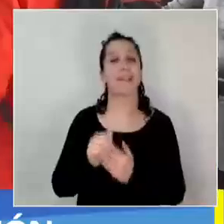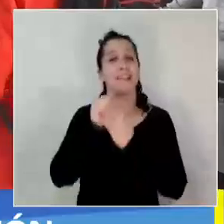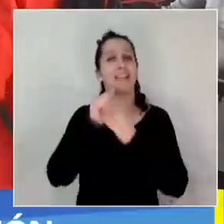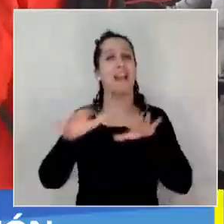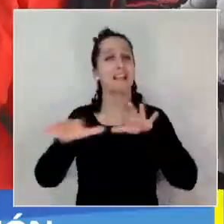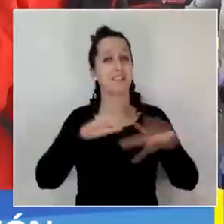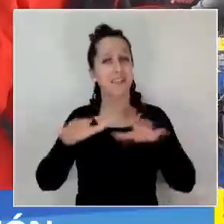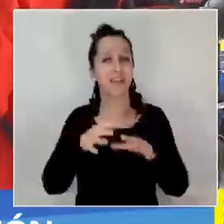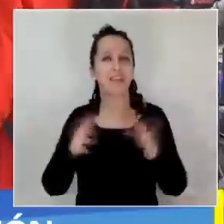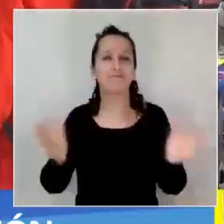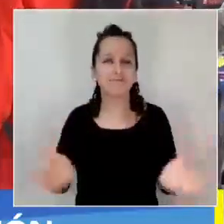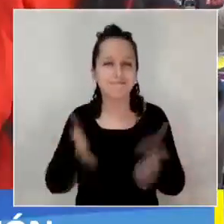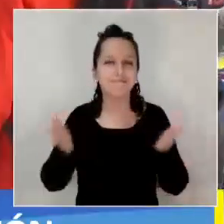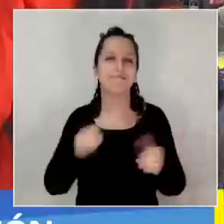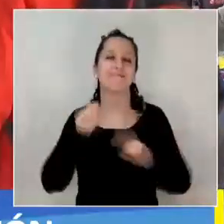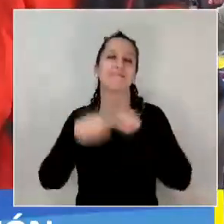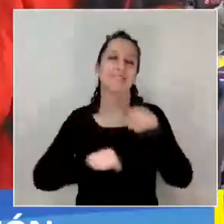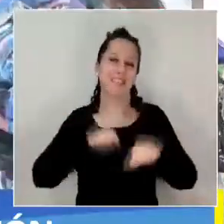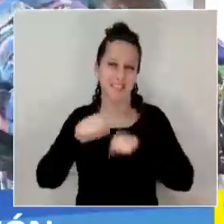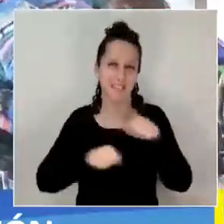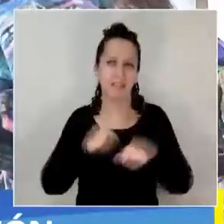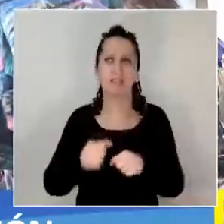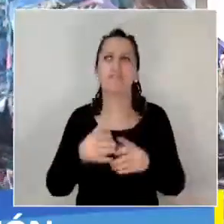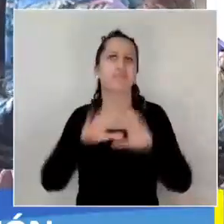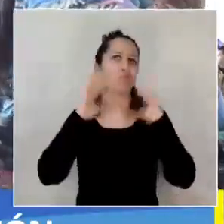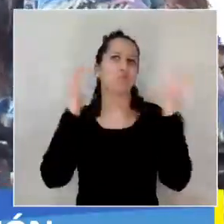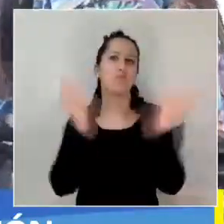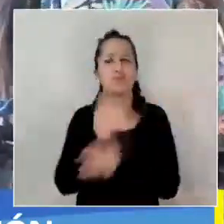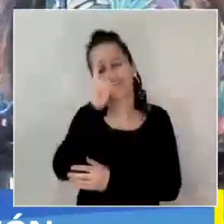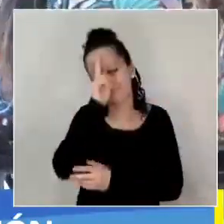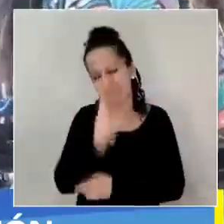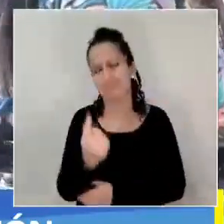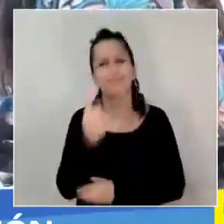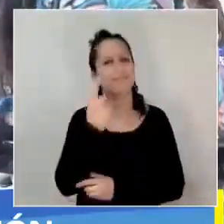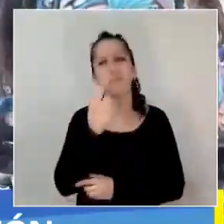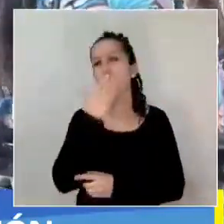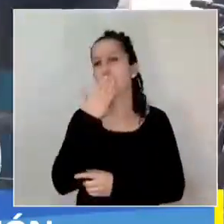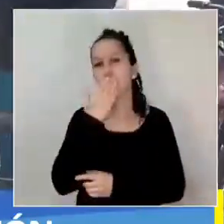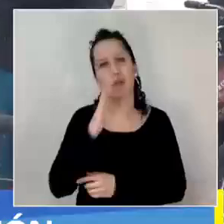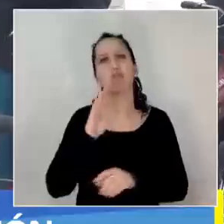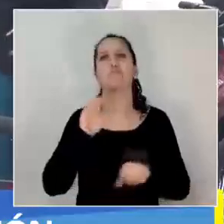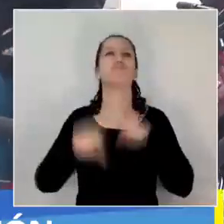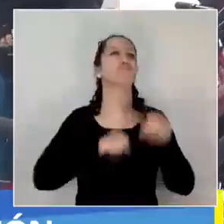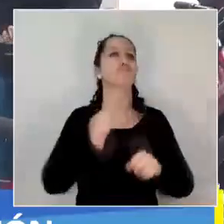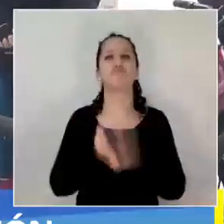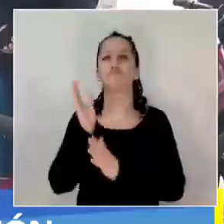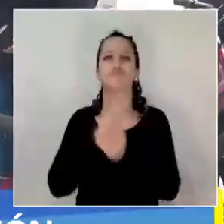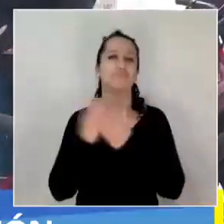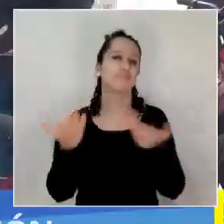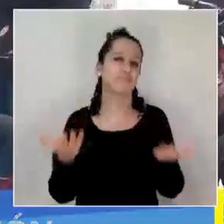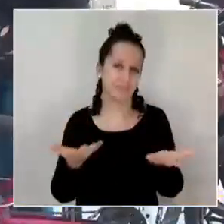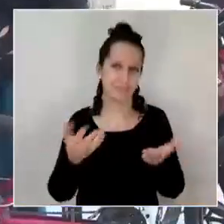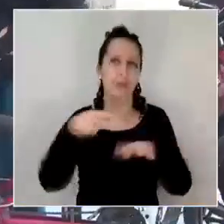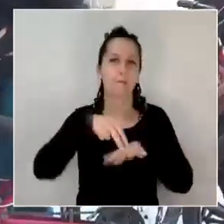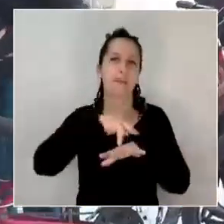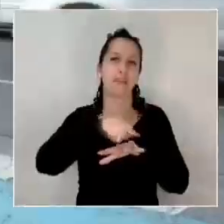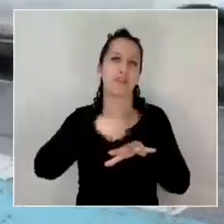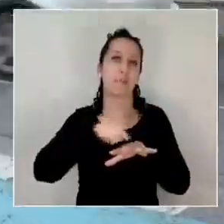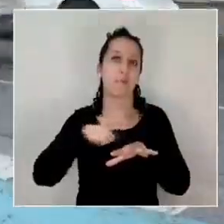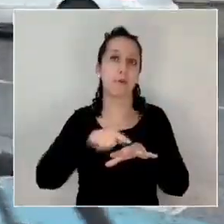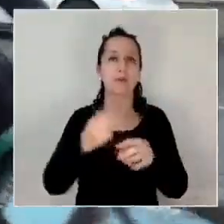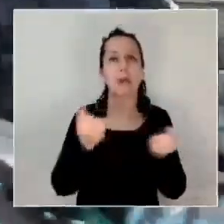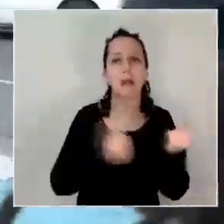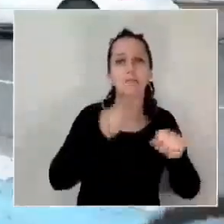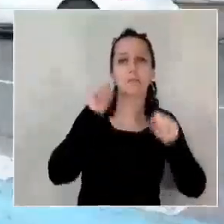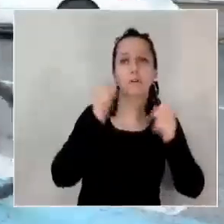actividades que promueven la bicicleta, reconocida en todo el mundo como el mejor medio de transporte y que en Concepción, cada día,